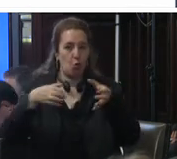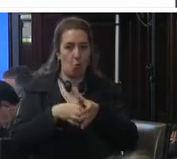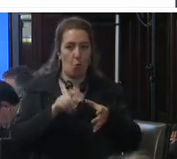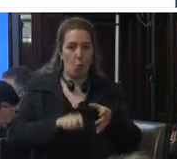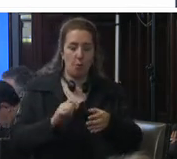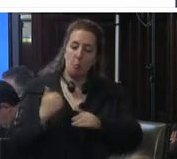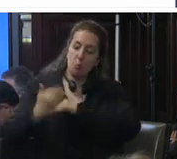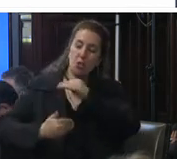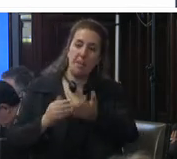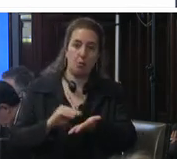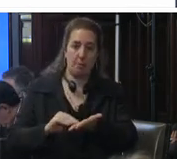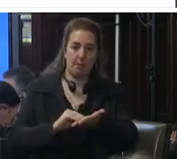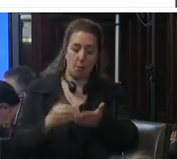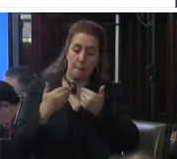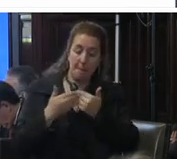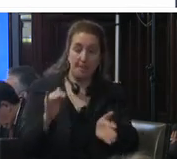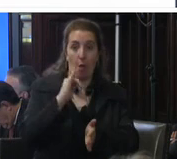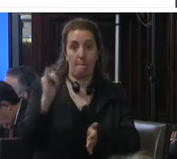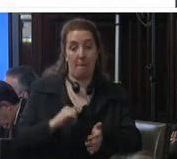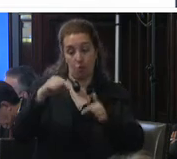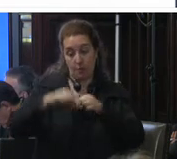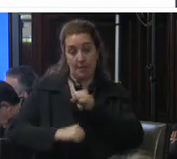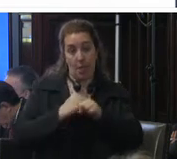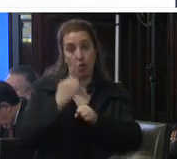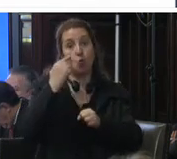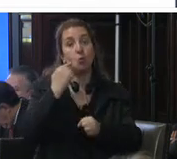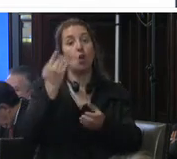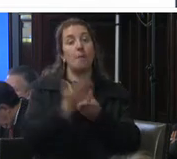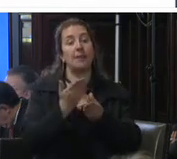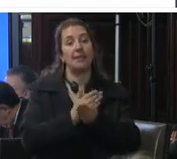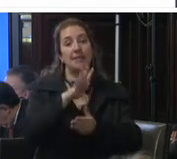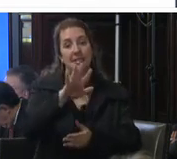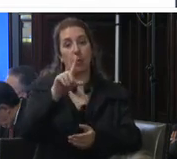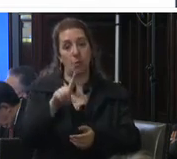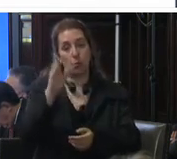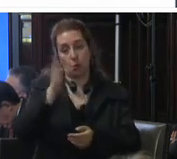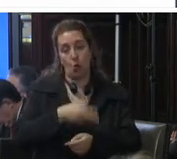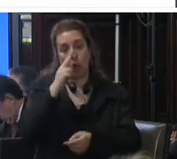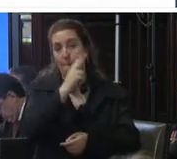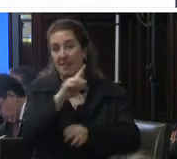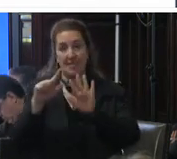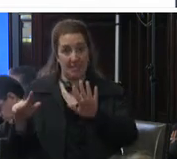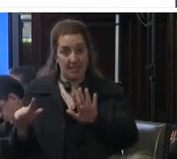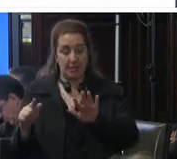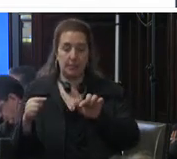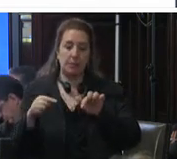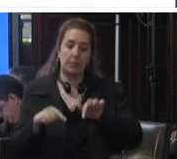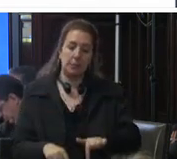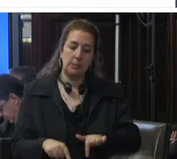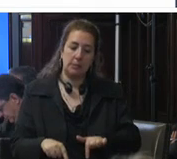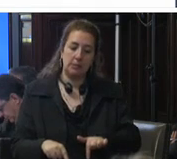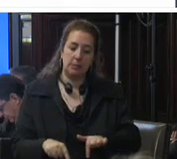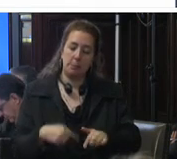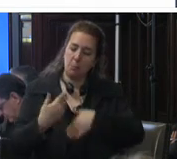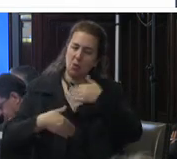administrativo iniciado en marzo de este año con número de expediente 51 diagonal 2017 en dicho procedimiento se